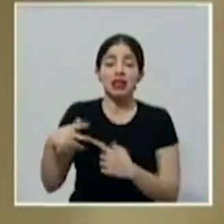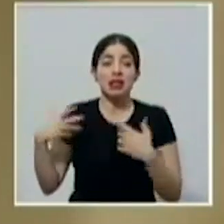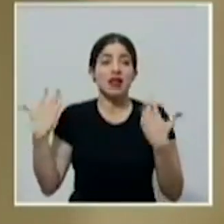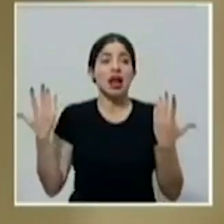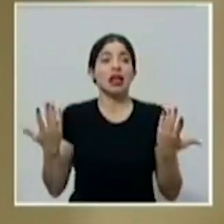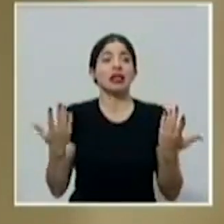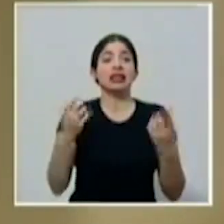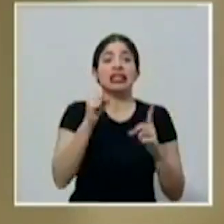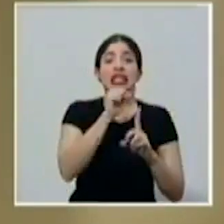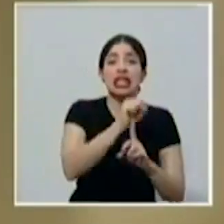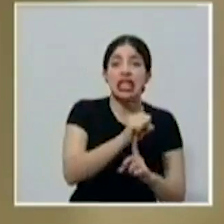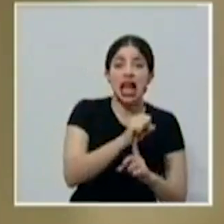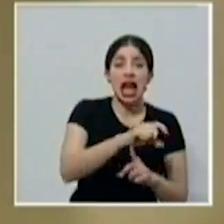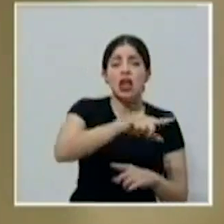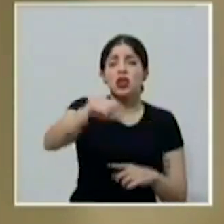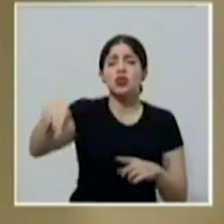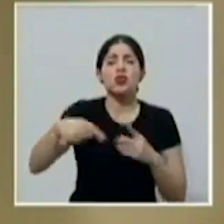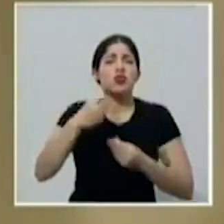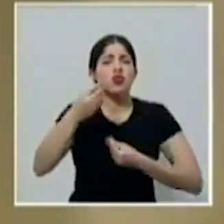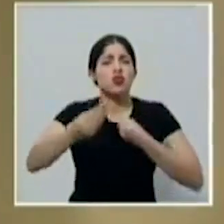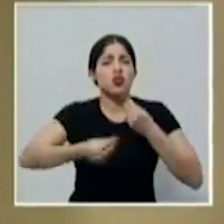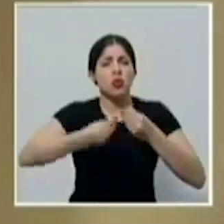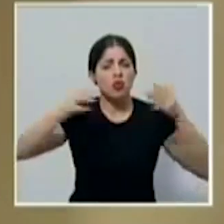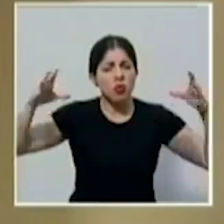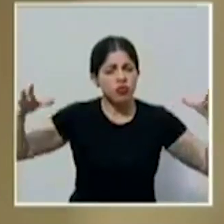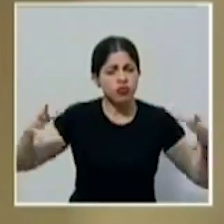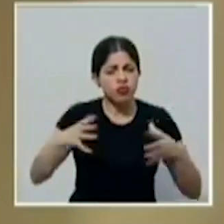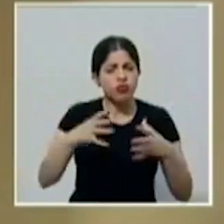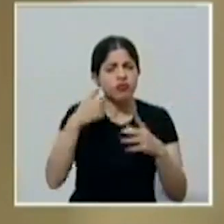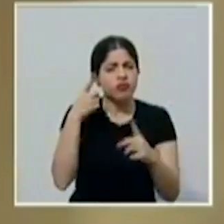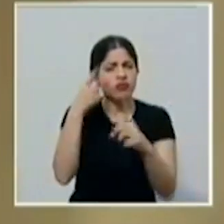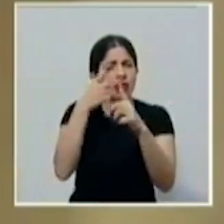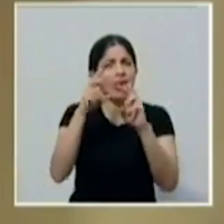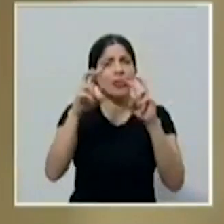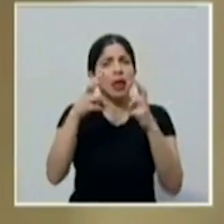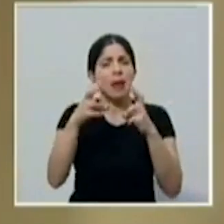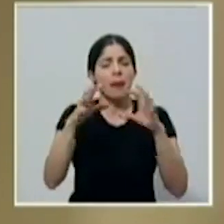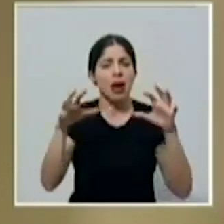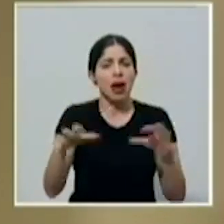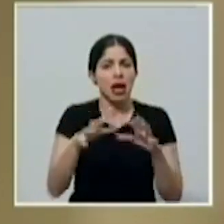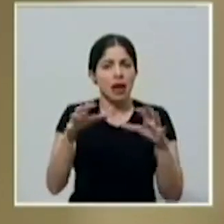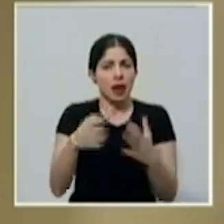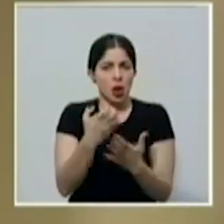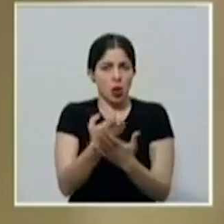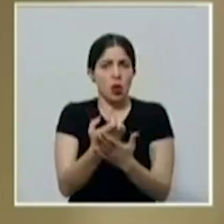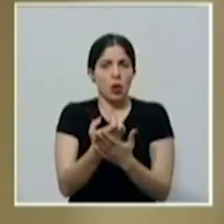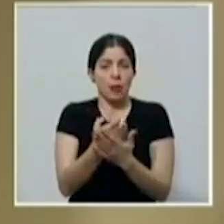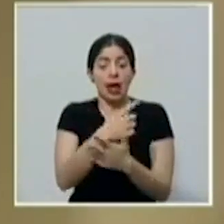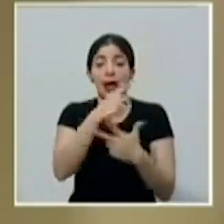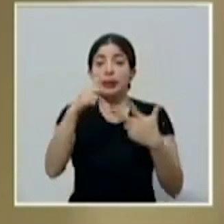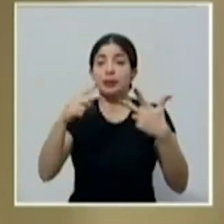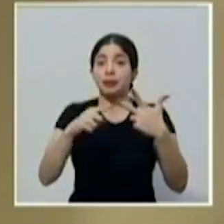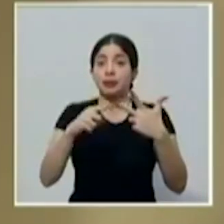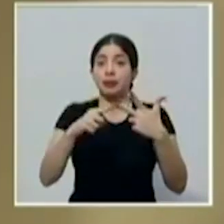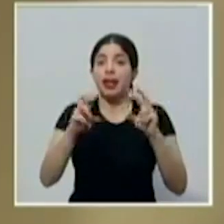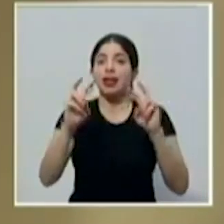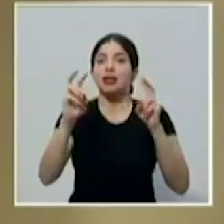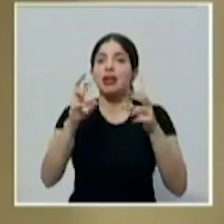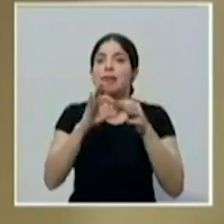cooperativas, los sindicatos, cómo hacemos para todo el tema relacionado con la reactivación económica y finalmente los